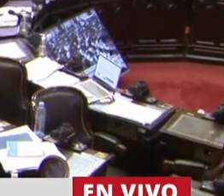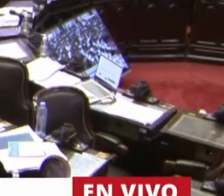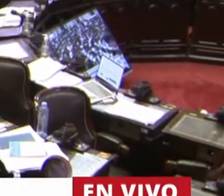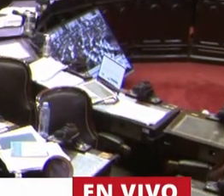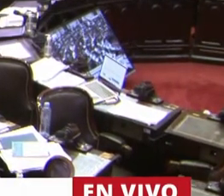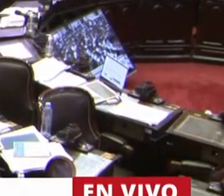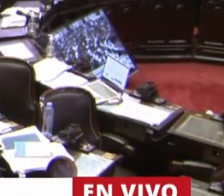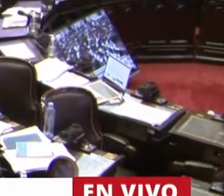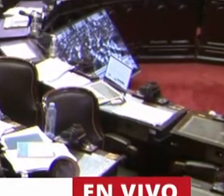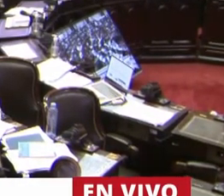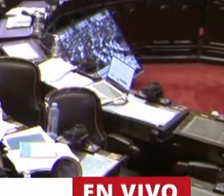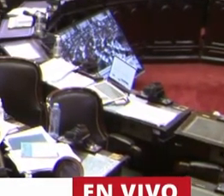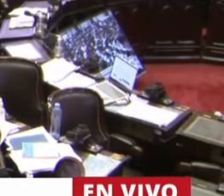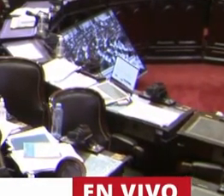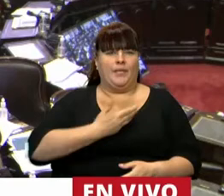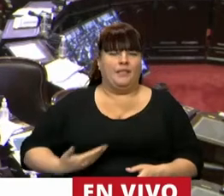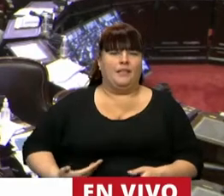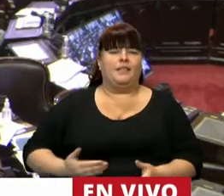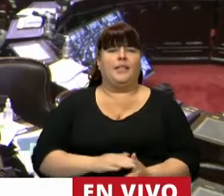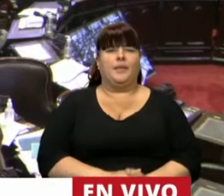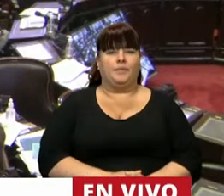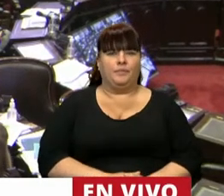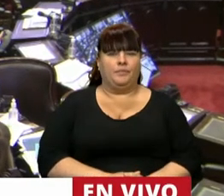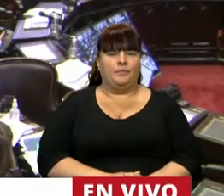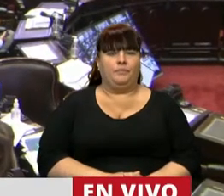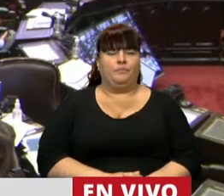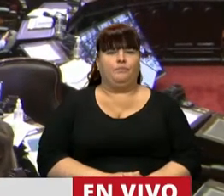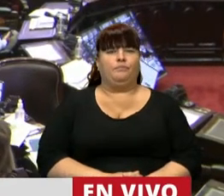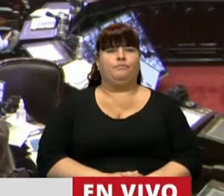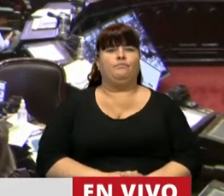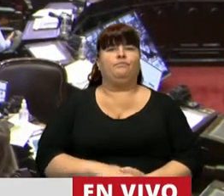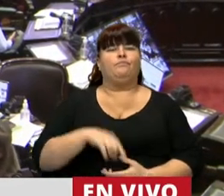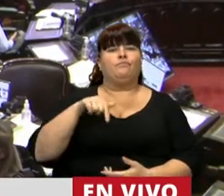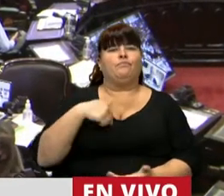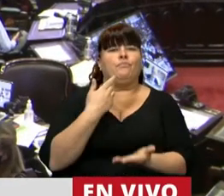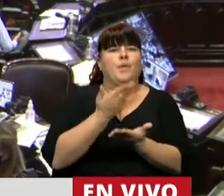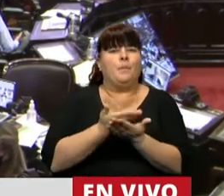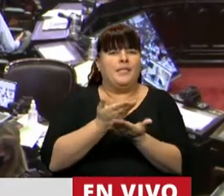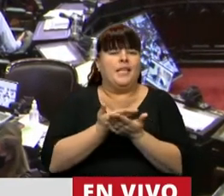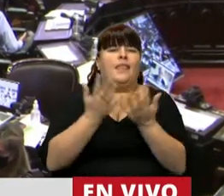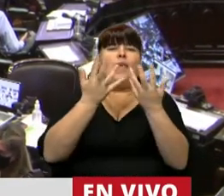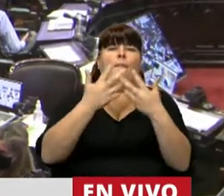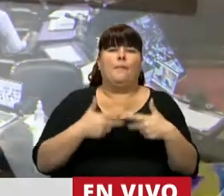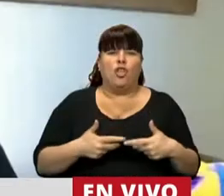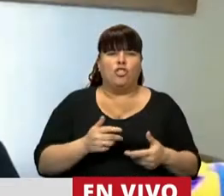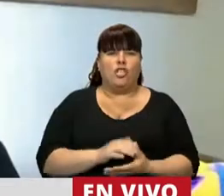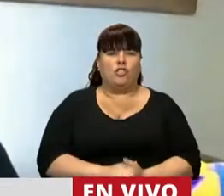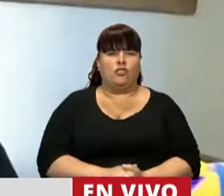Gracias, señor presidente. Estamos presentando un proyecto